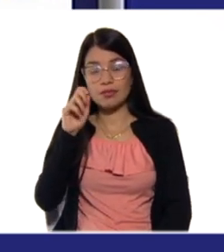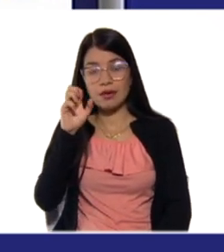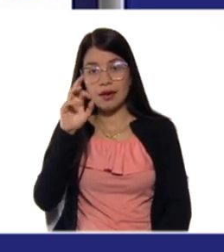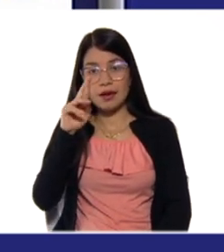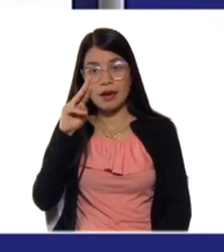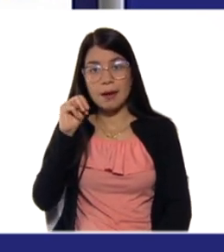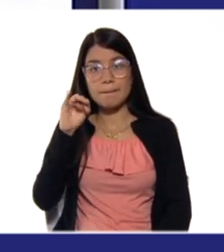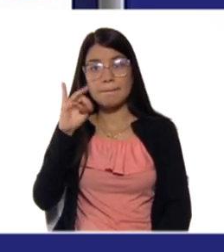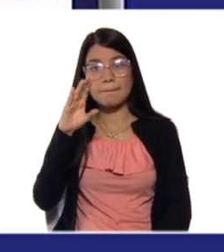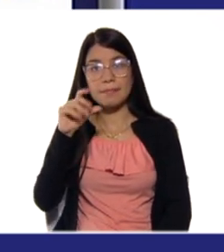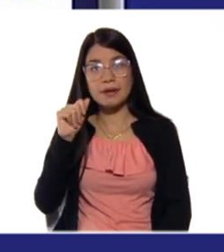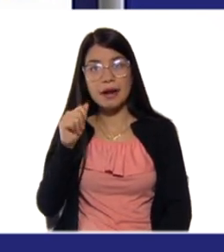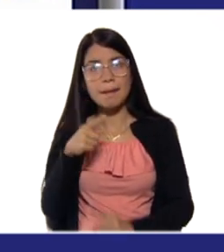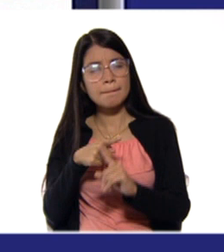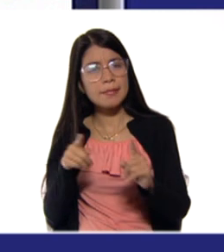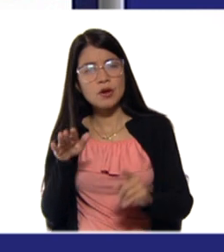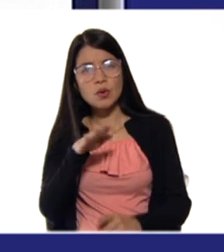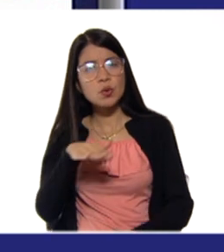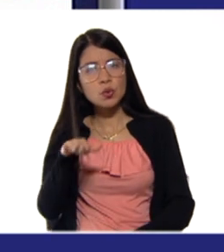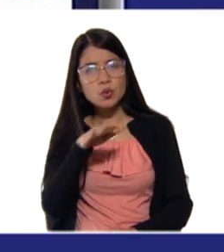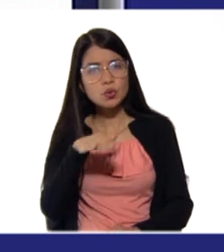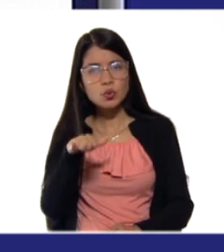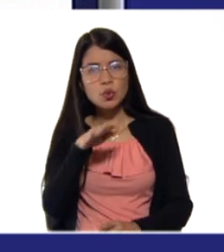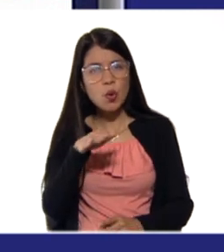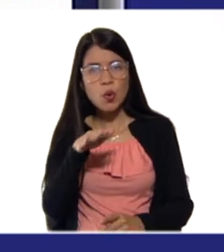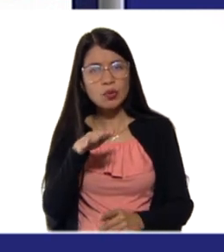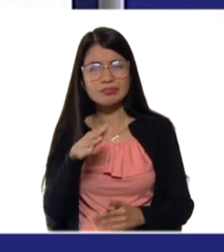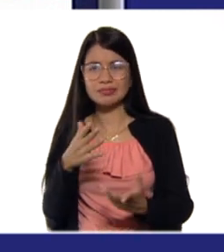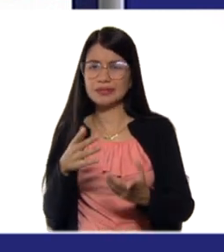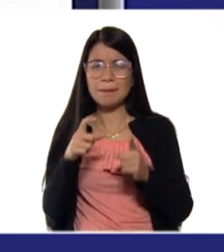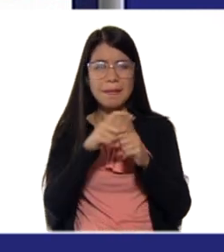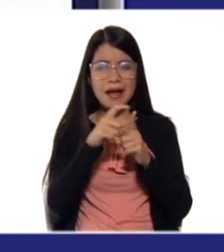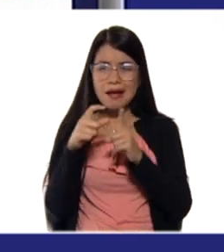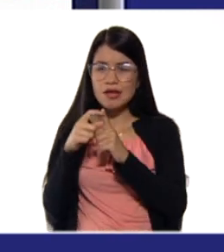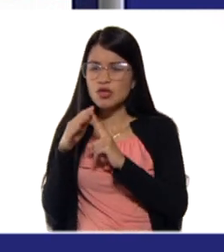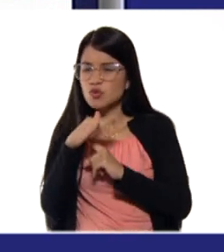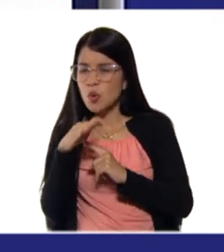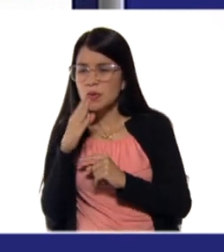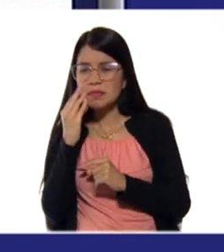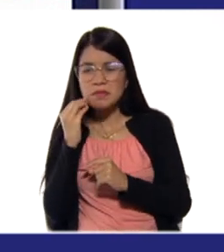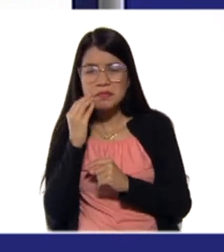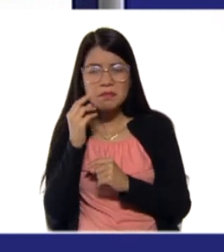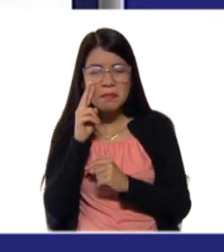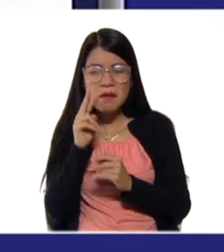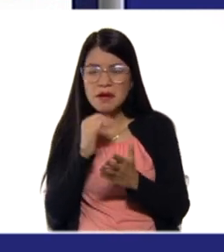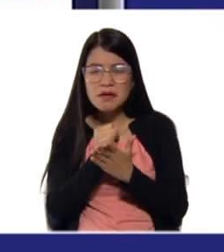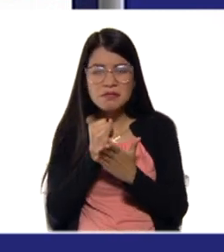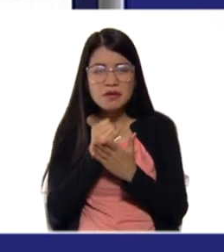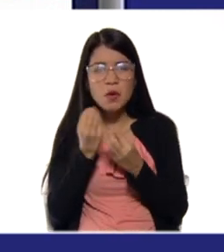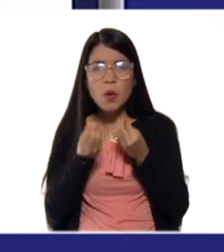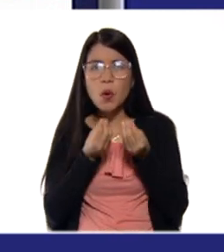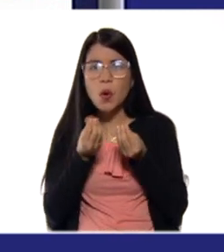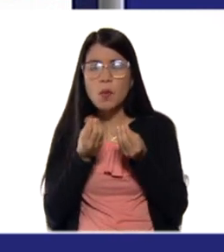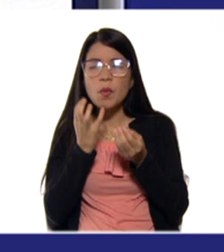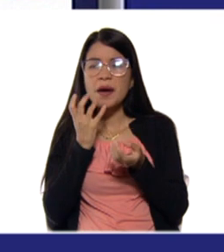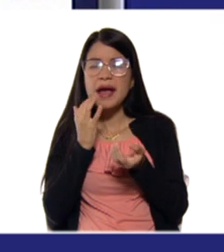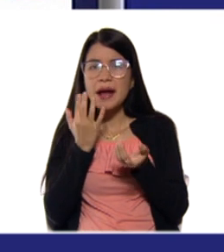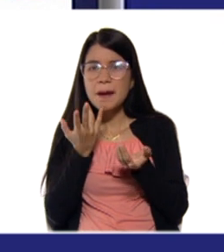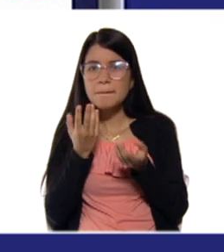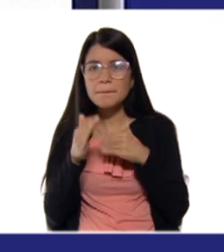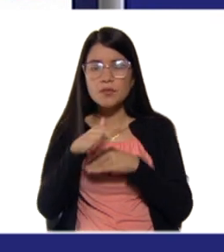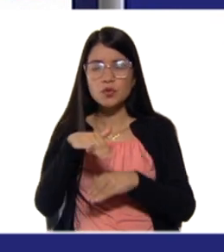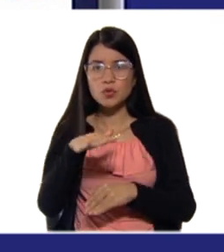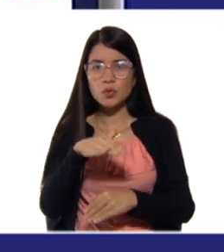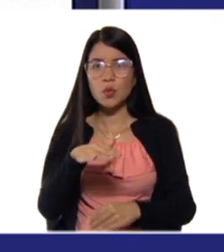¿pero dónde se dan esas reacciones endotérmicas y exotérmicas? Aquí tenemos ejemplos de la vida cotidiana en reacciones